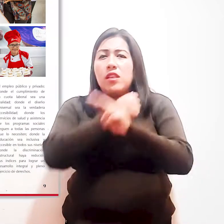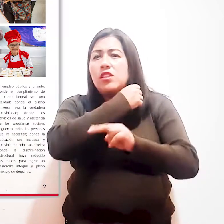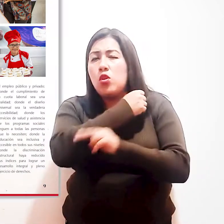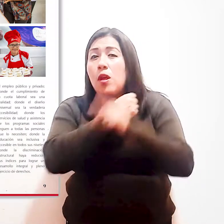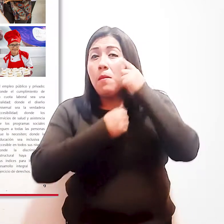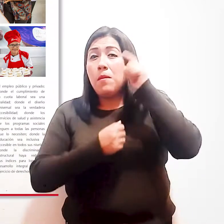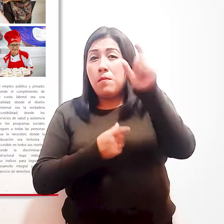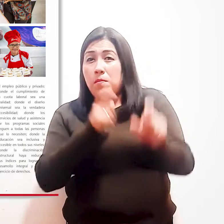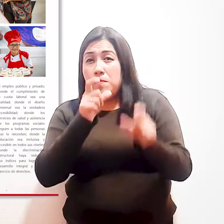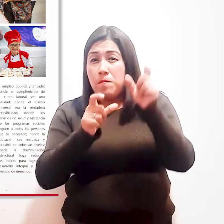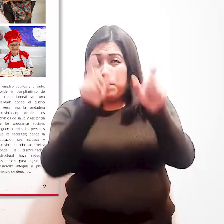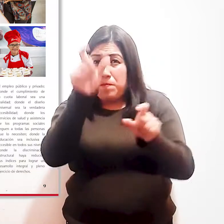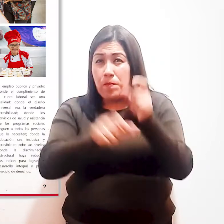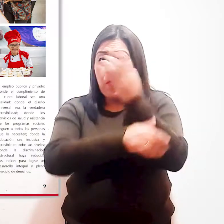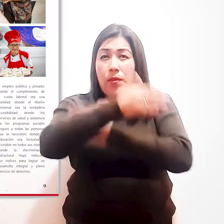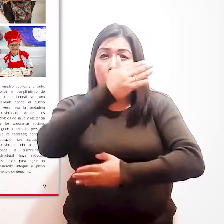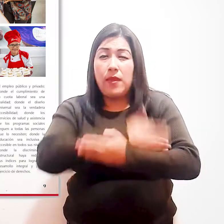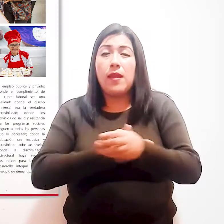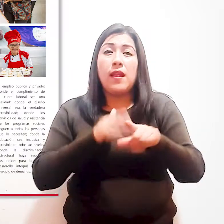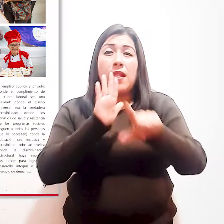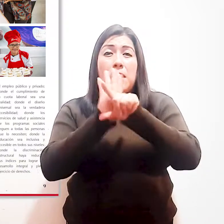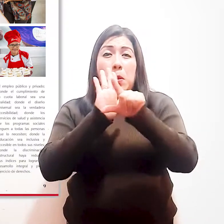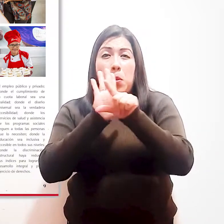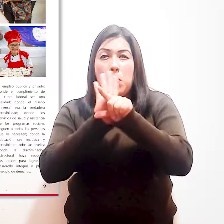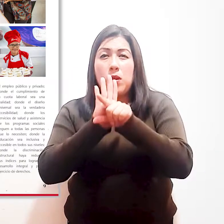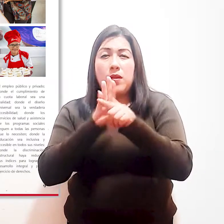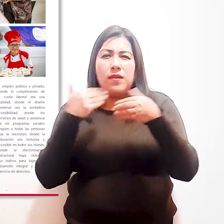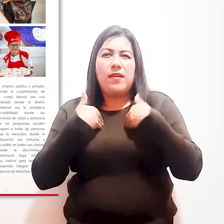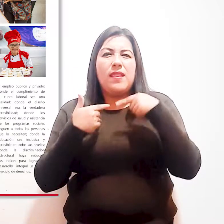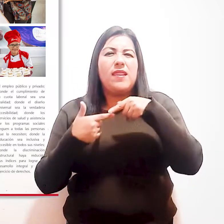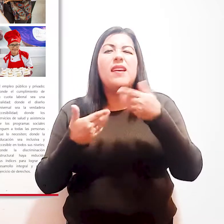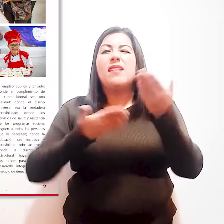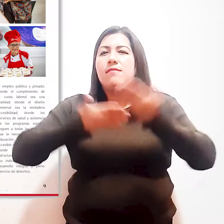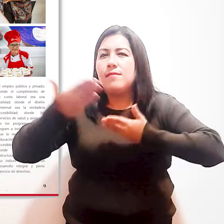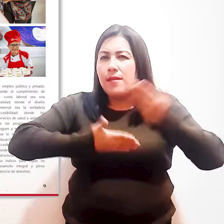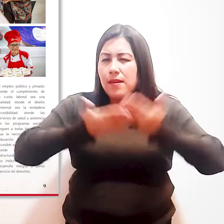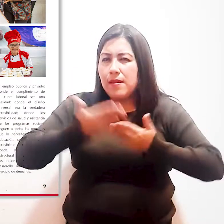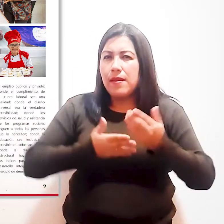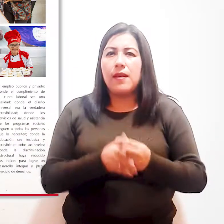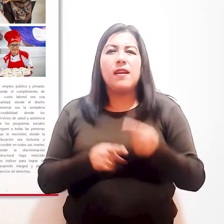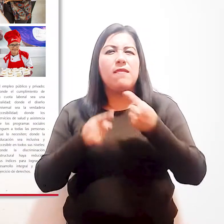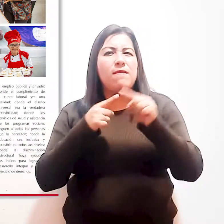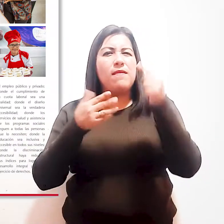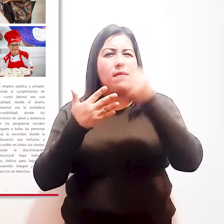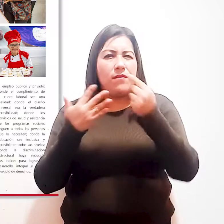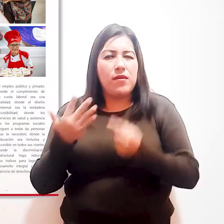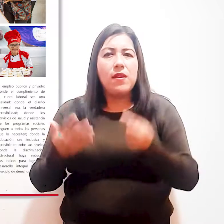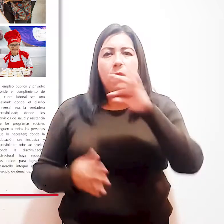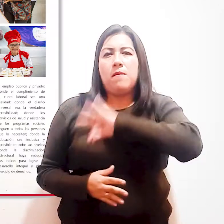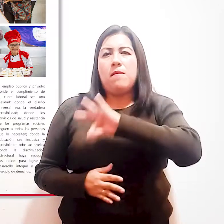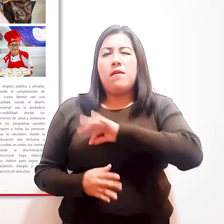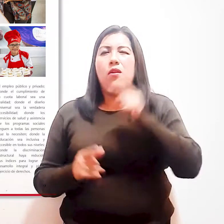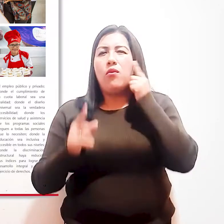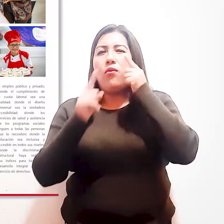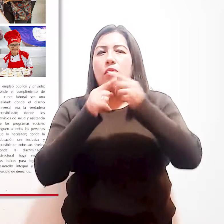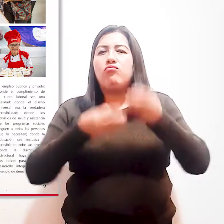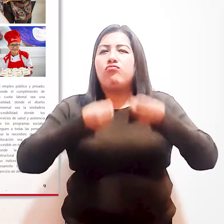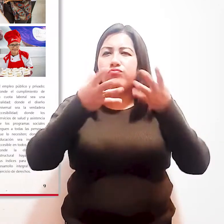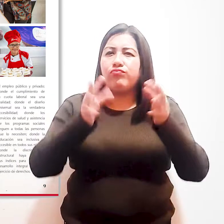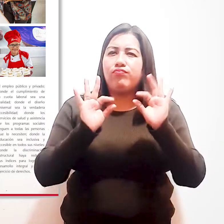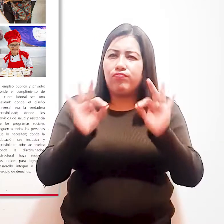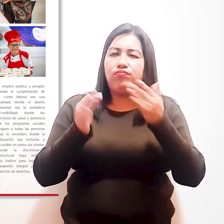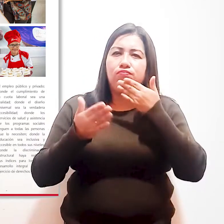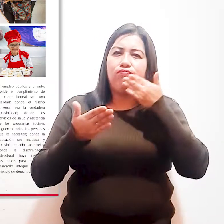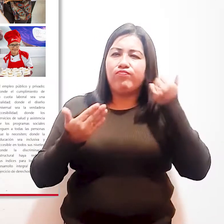Personas con Discapacidad, la armonización de una ley general que crea derechos, servicios y otorga diversos beneficios con la finalidad de